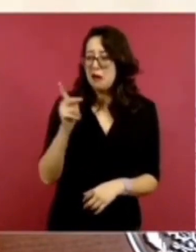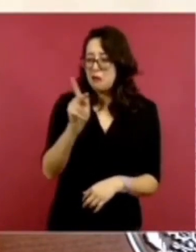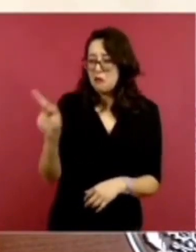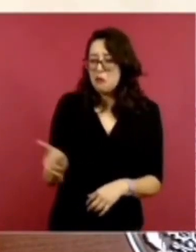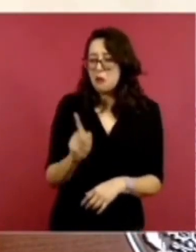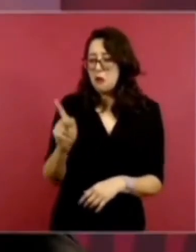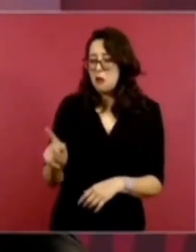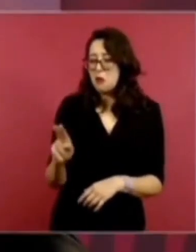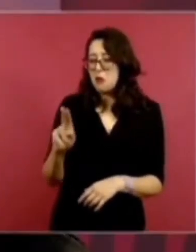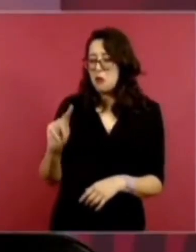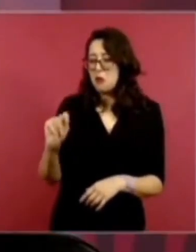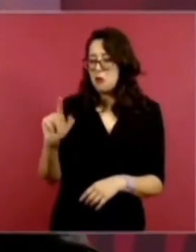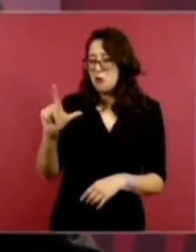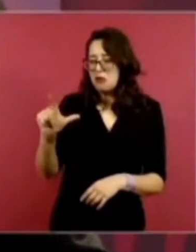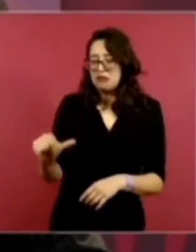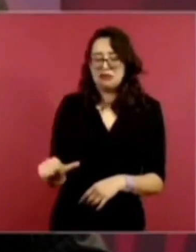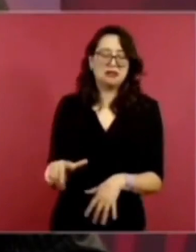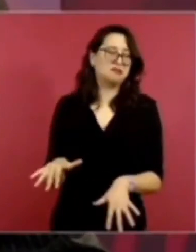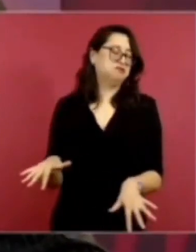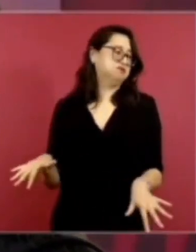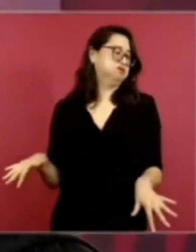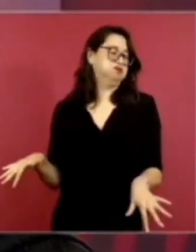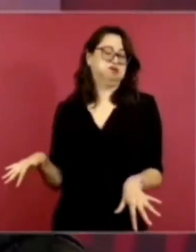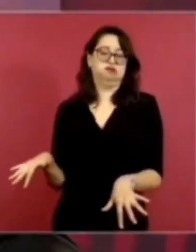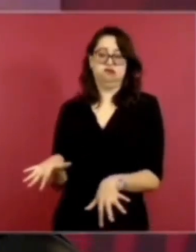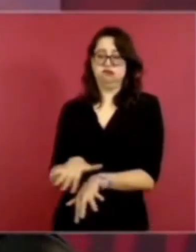era un pueblo arrabalero.